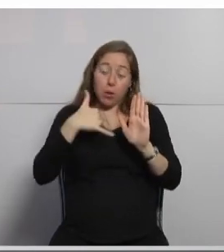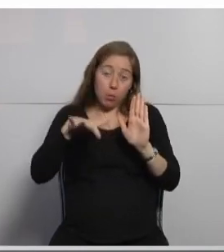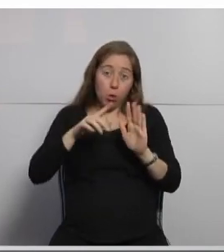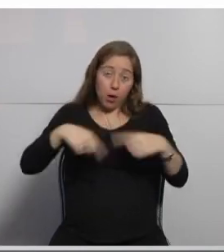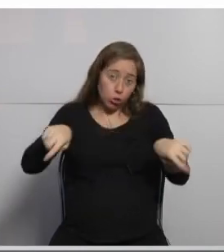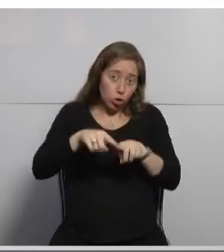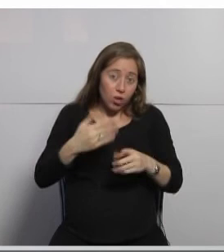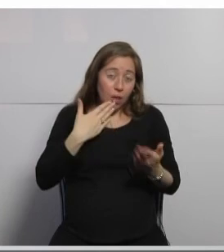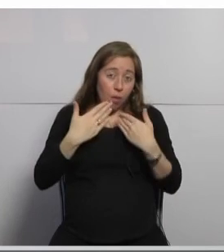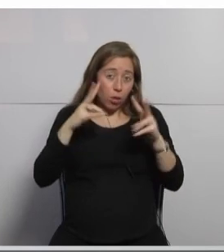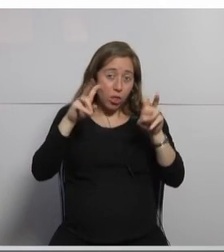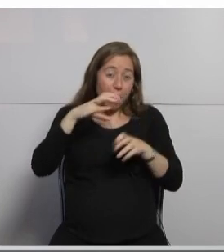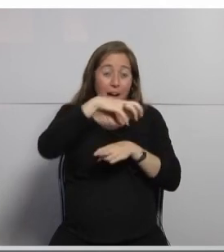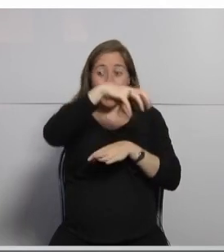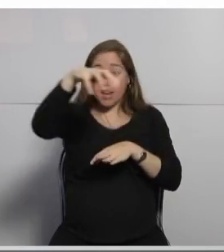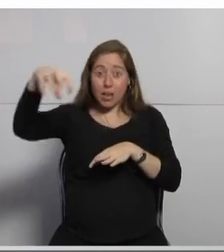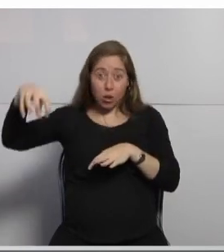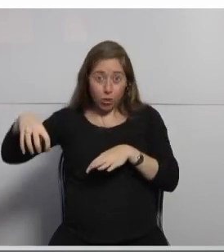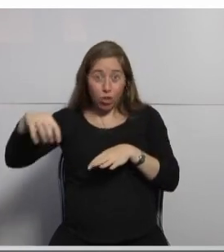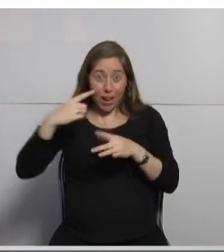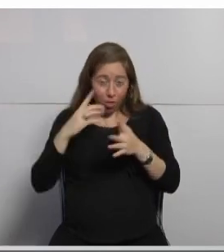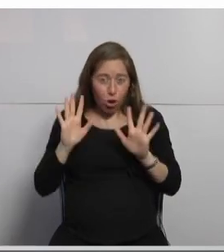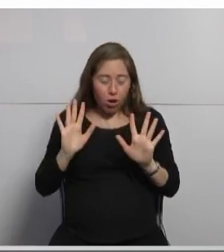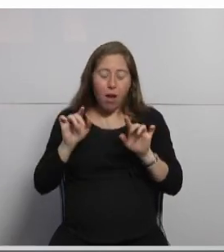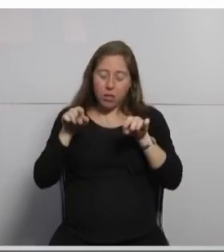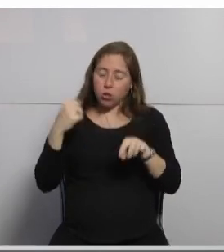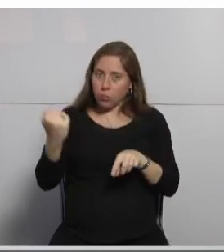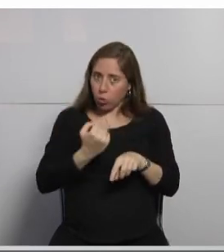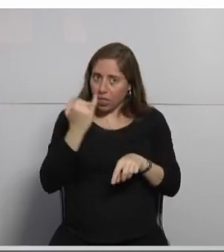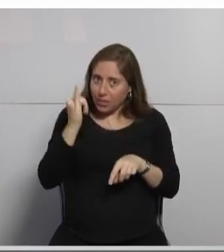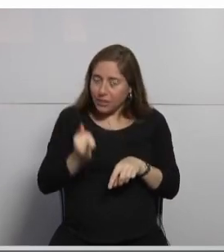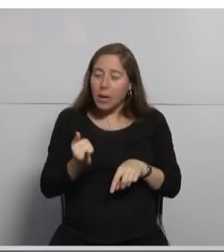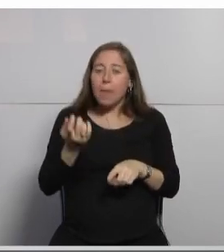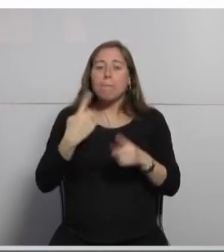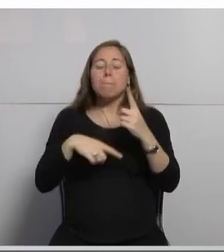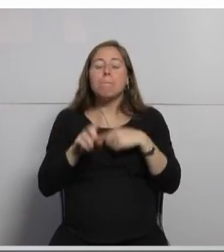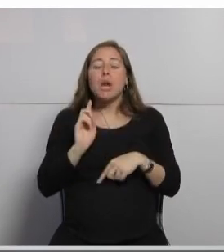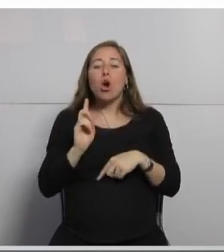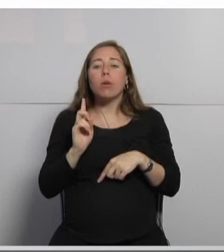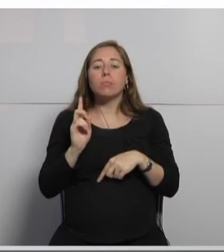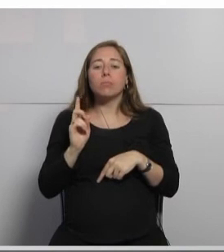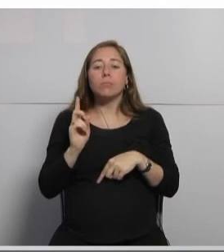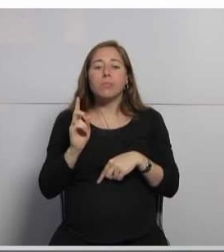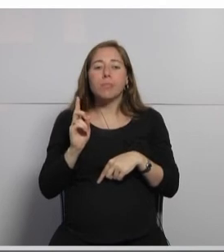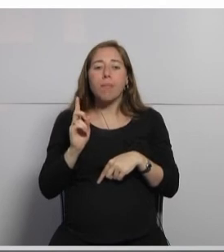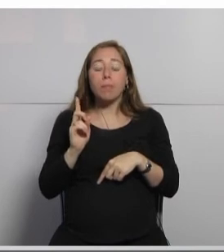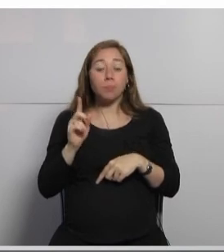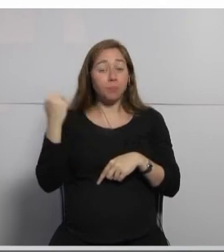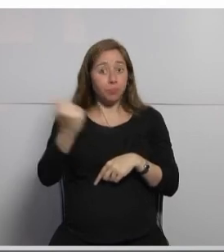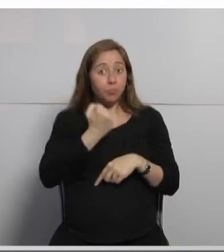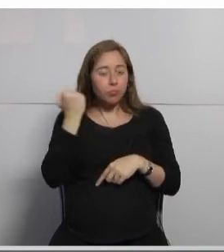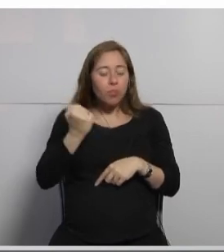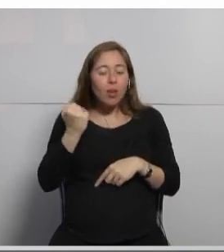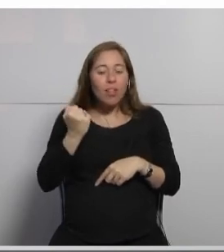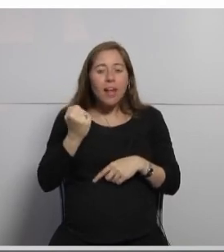OpenShift le agregue para que el microservicio no tenga que estar teniendo esa